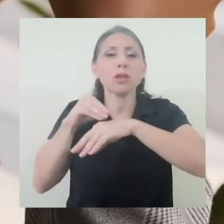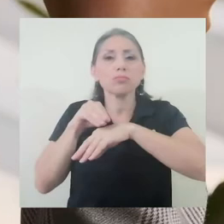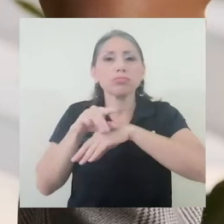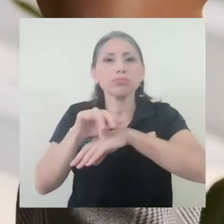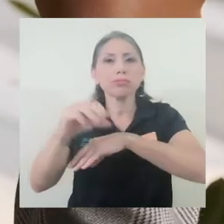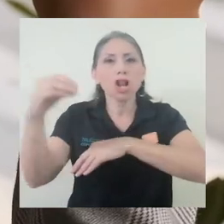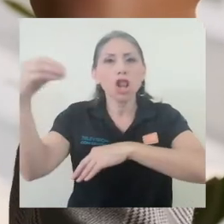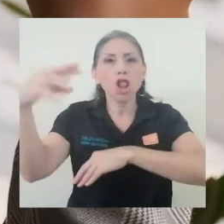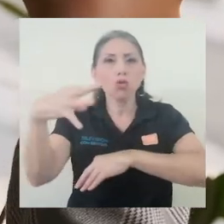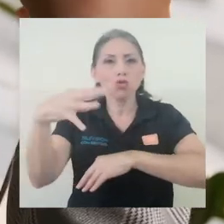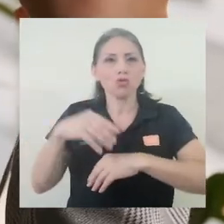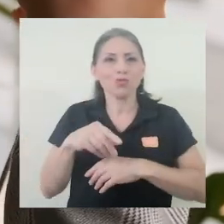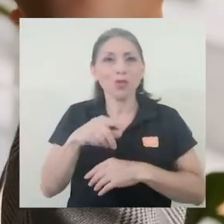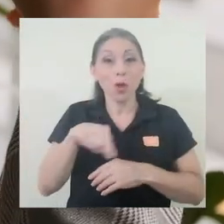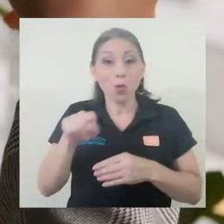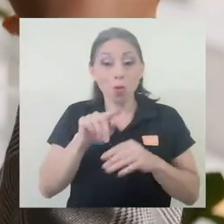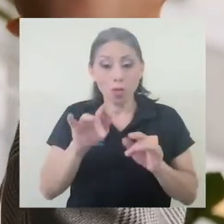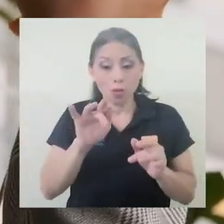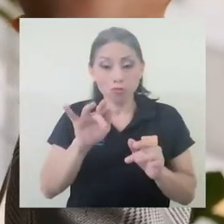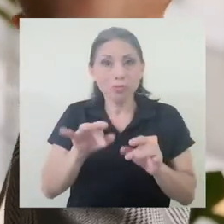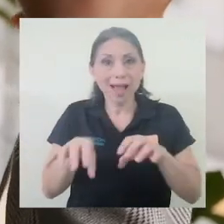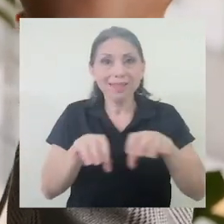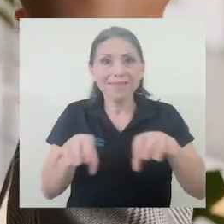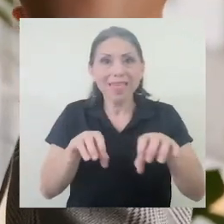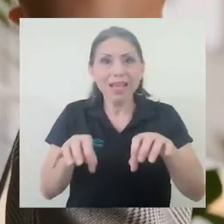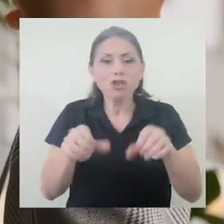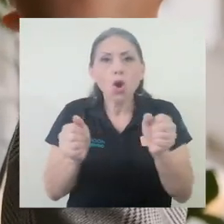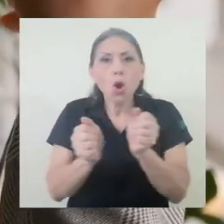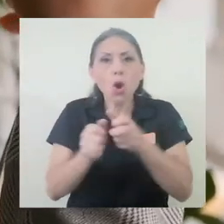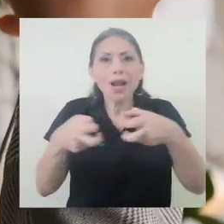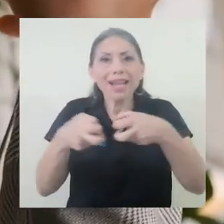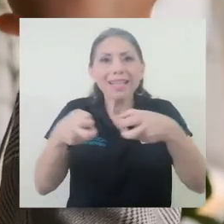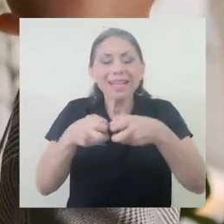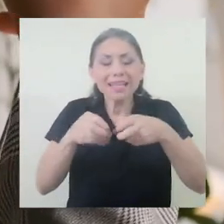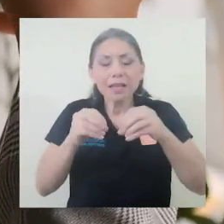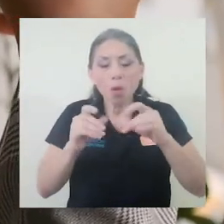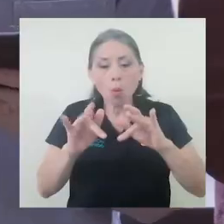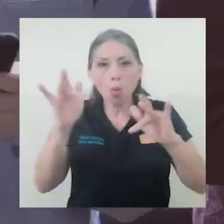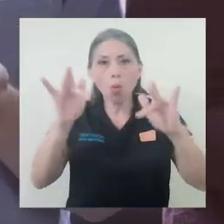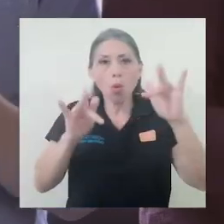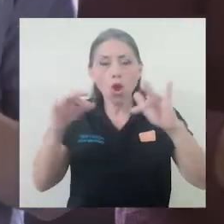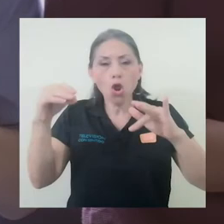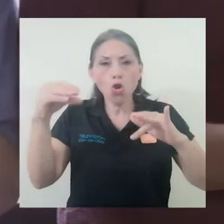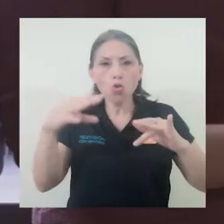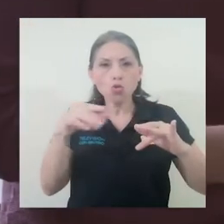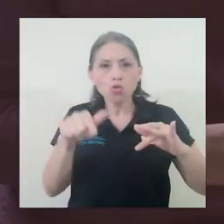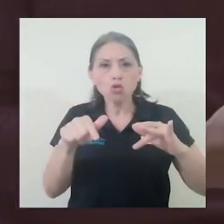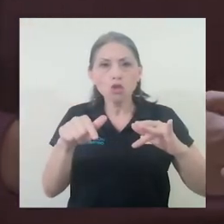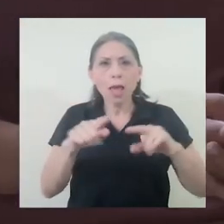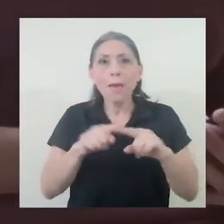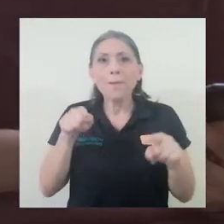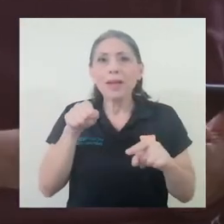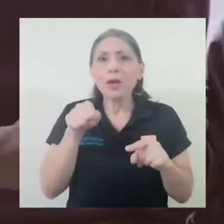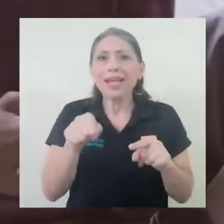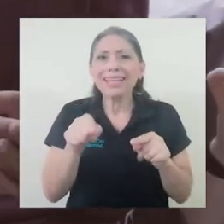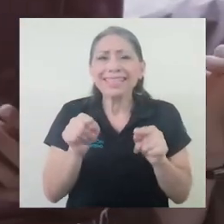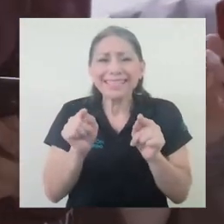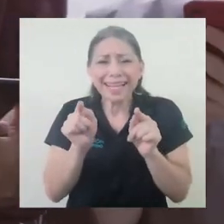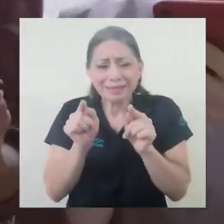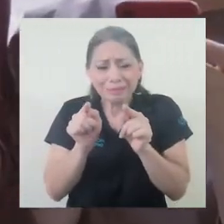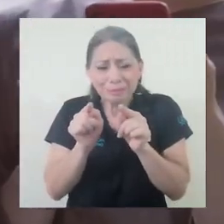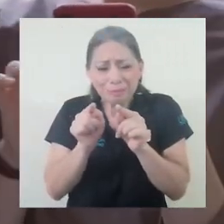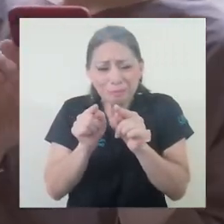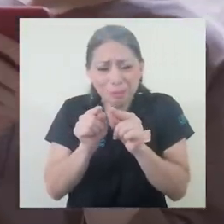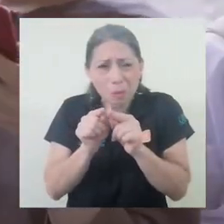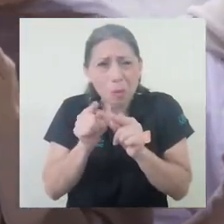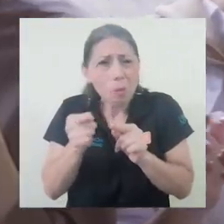activados, dichos elementos emiten luz por pequeñas corrientes eléctricas. Estas son tan reducidas que